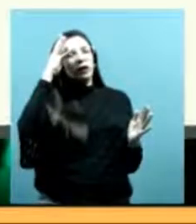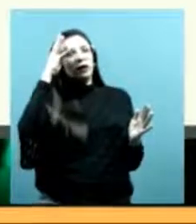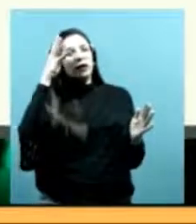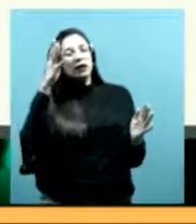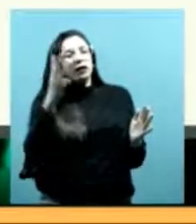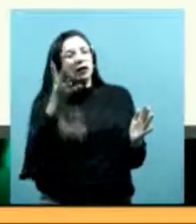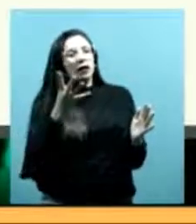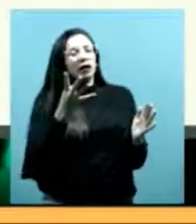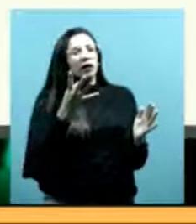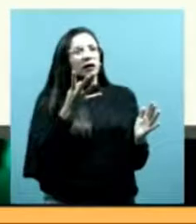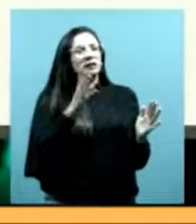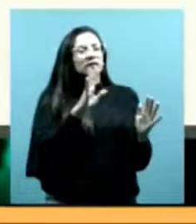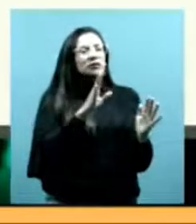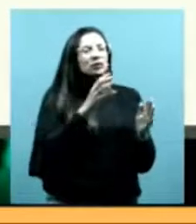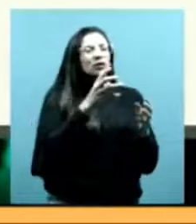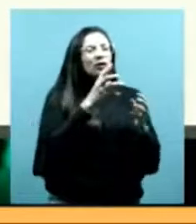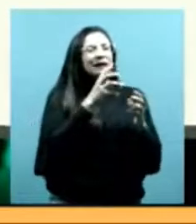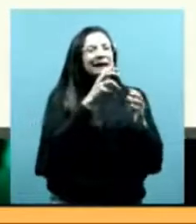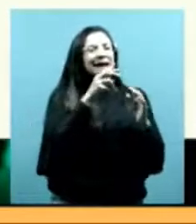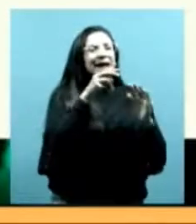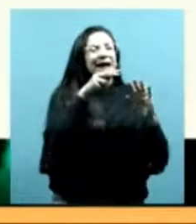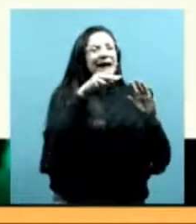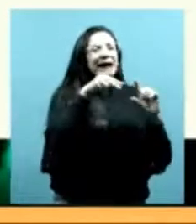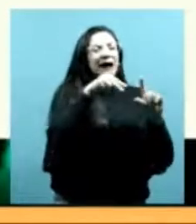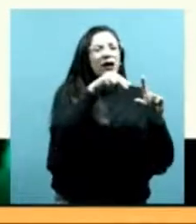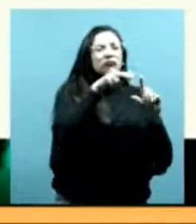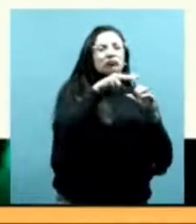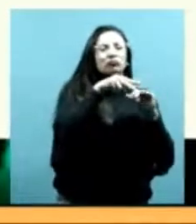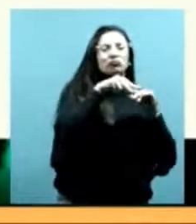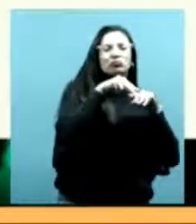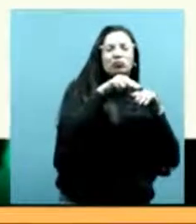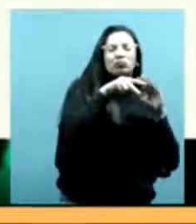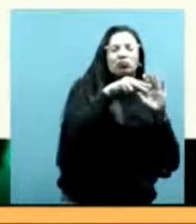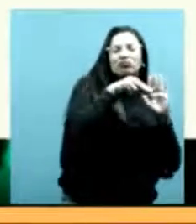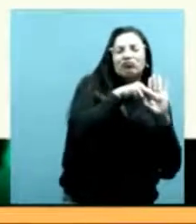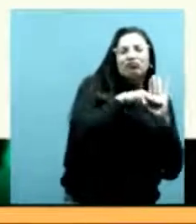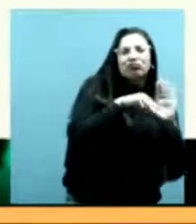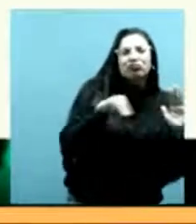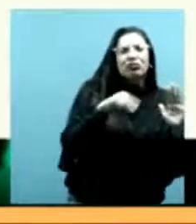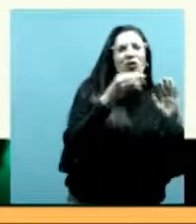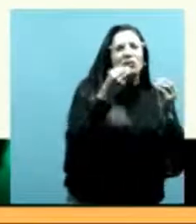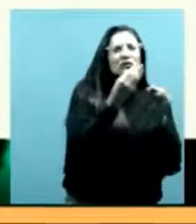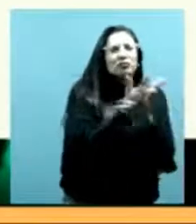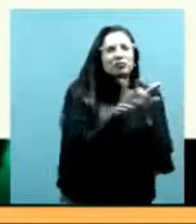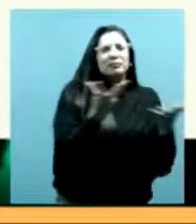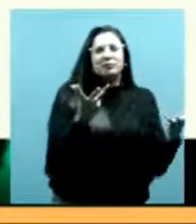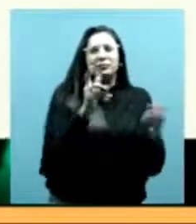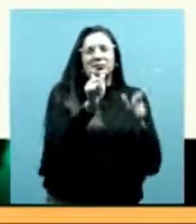ontológicos con otras producciones del mundo con otras formas de concebir ese mundo.